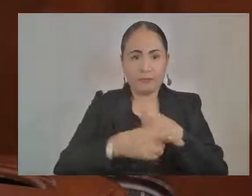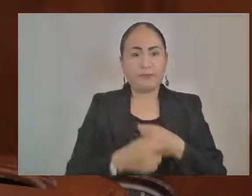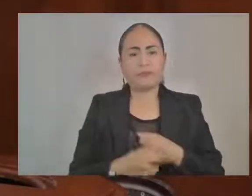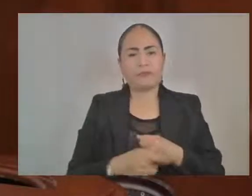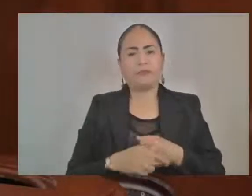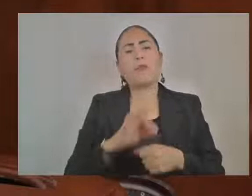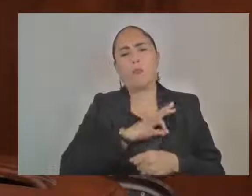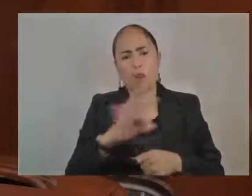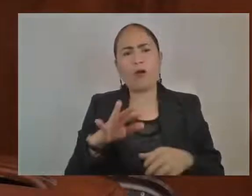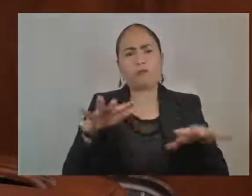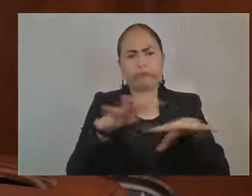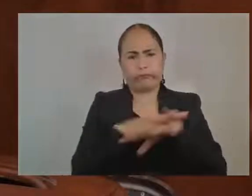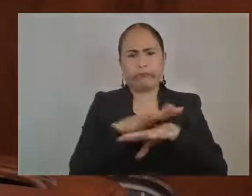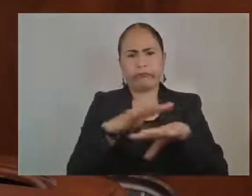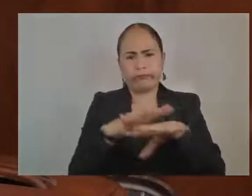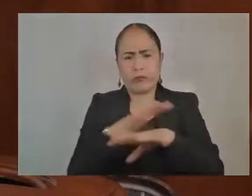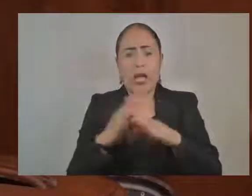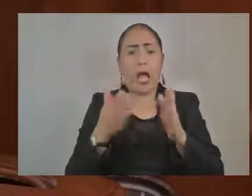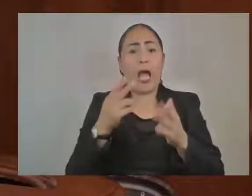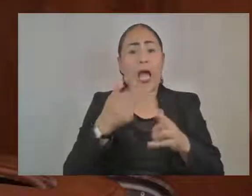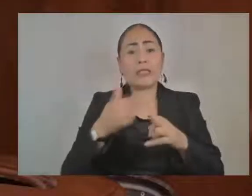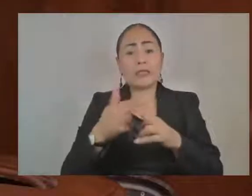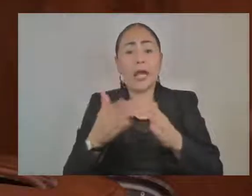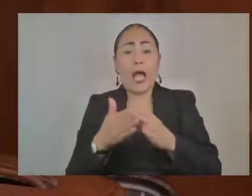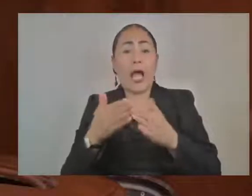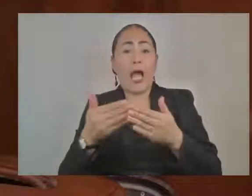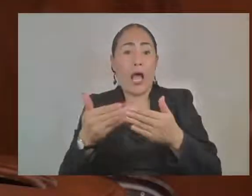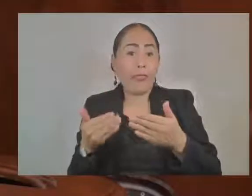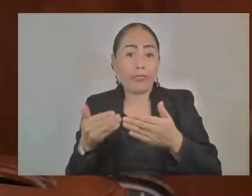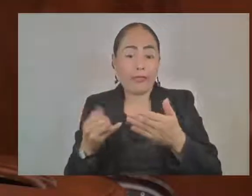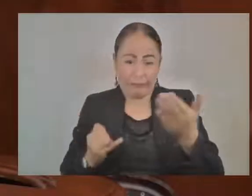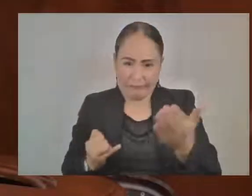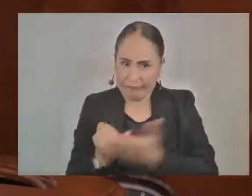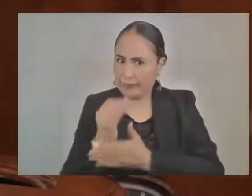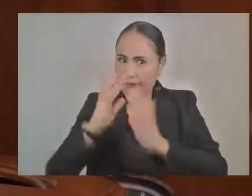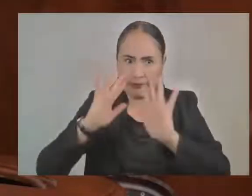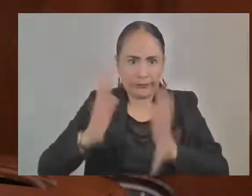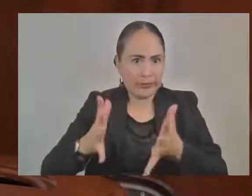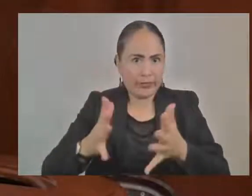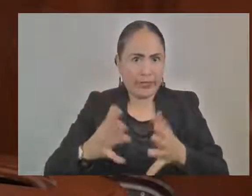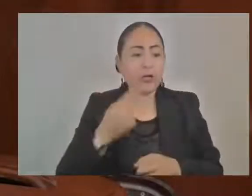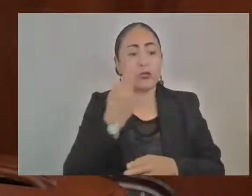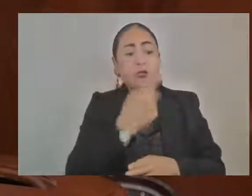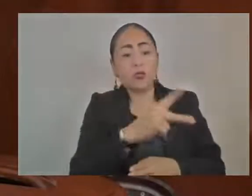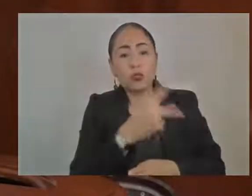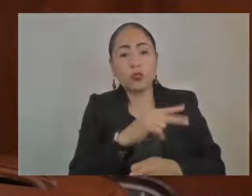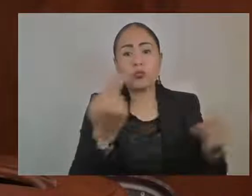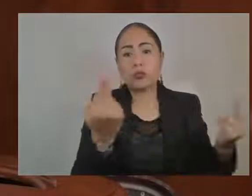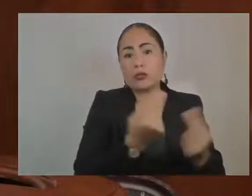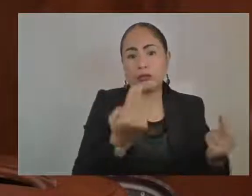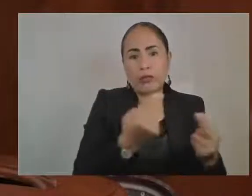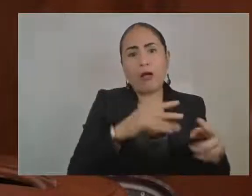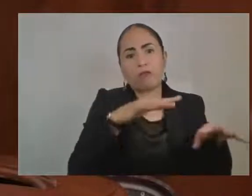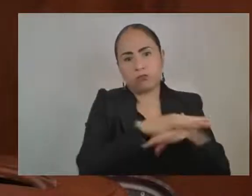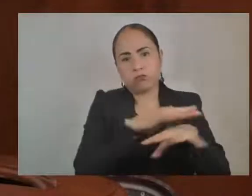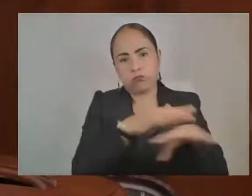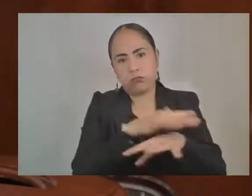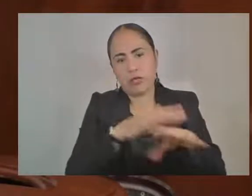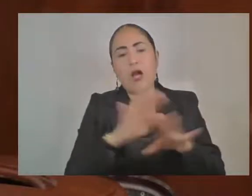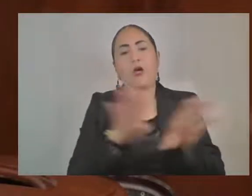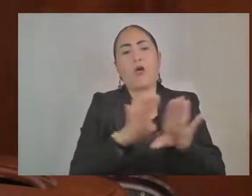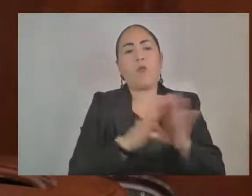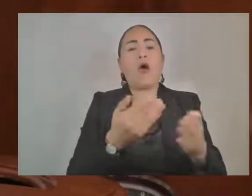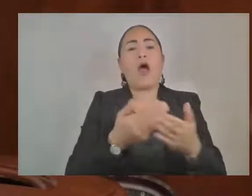antes de la sentencia definitiva para cuando las necesidades alimentarias lo requieran previa acreditación por vía